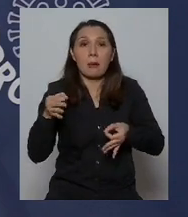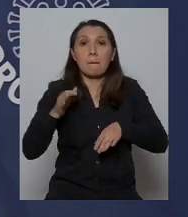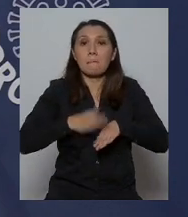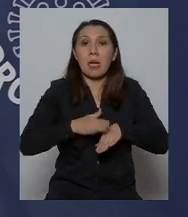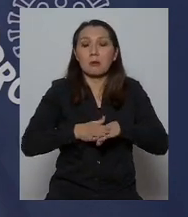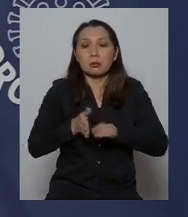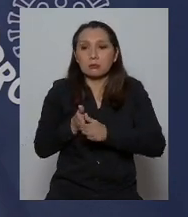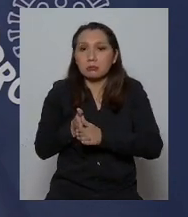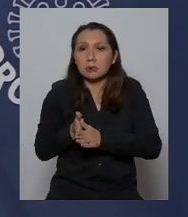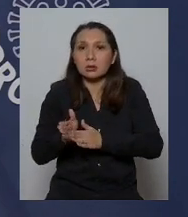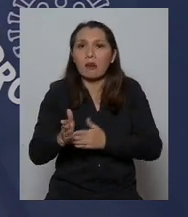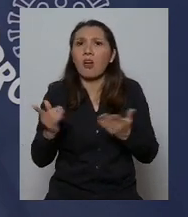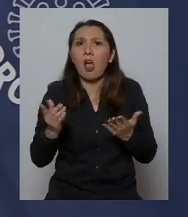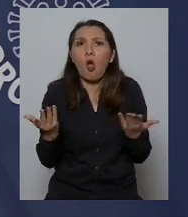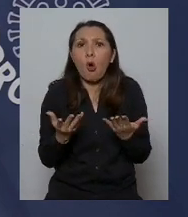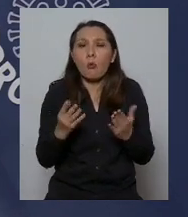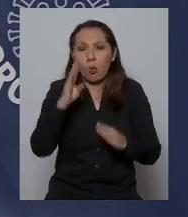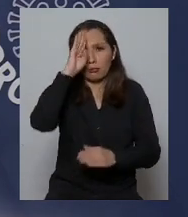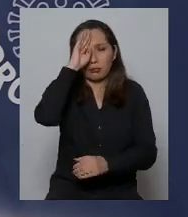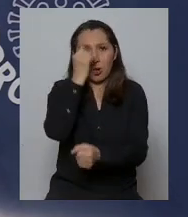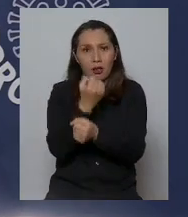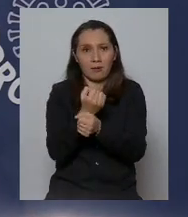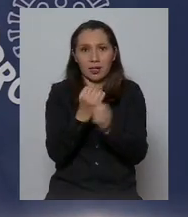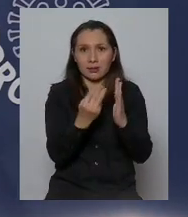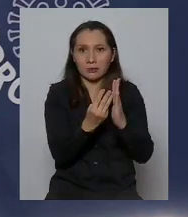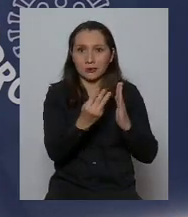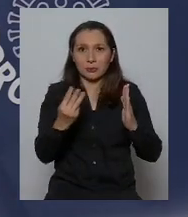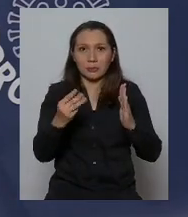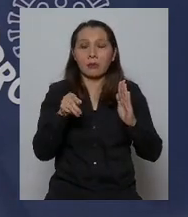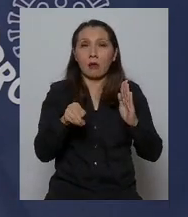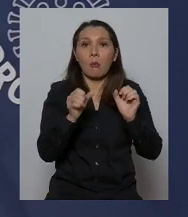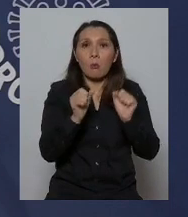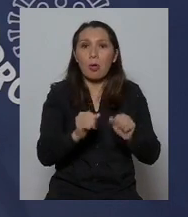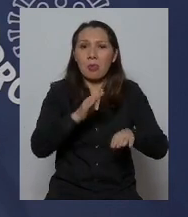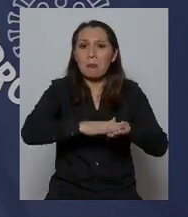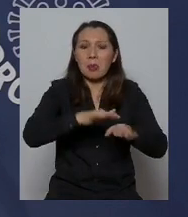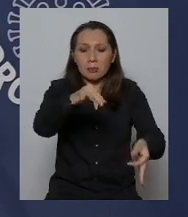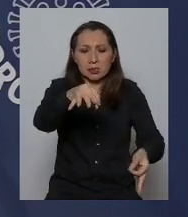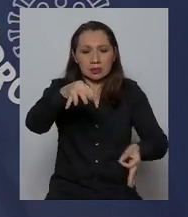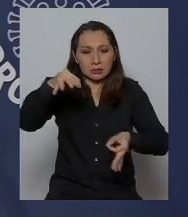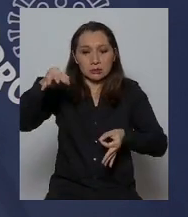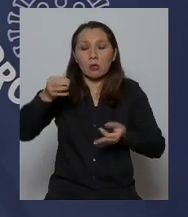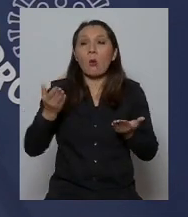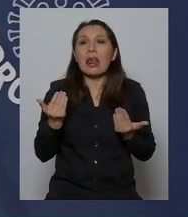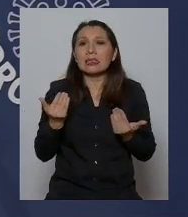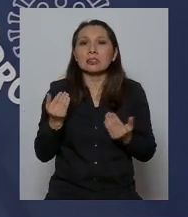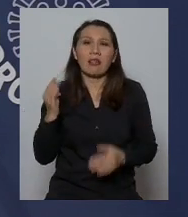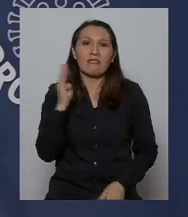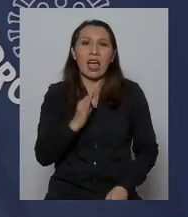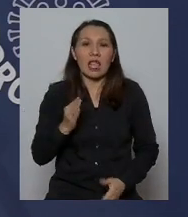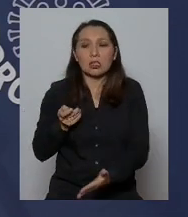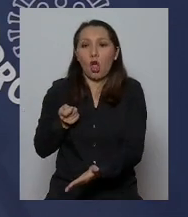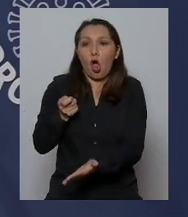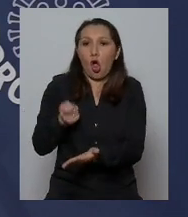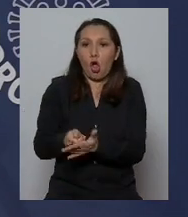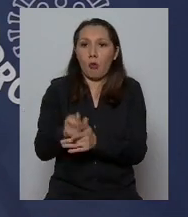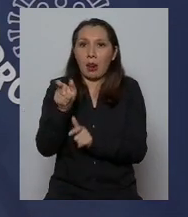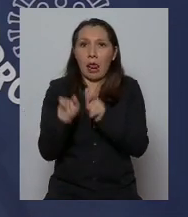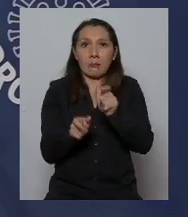permisos a través de la comisaría virtual estos permisos son para esas necesidades básicas que tenemos las